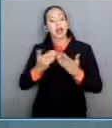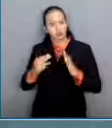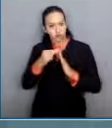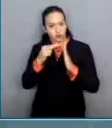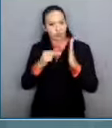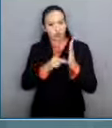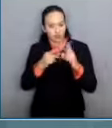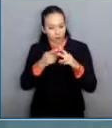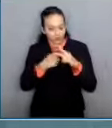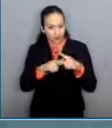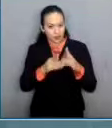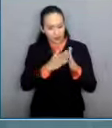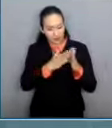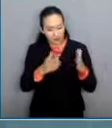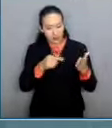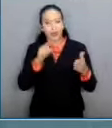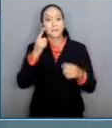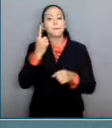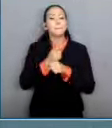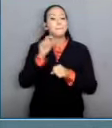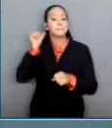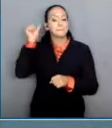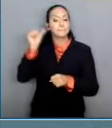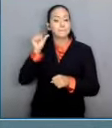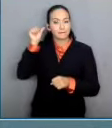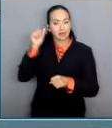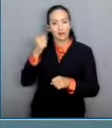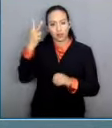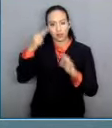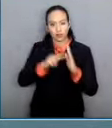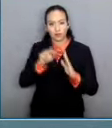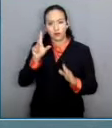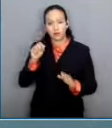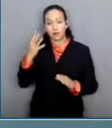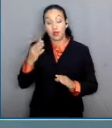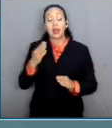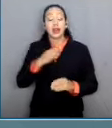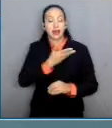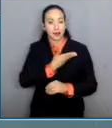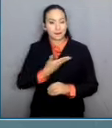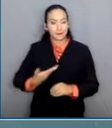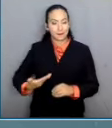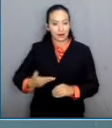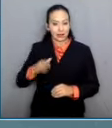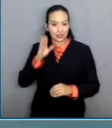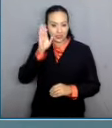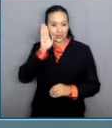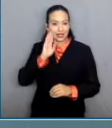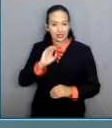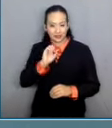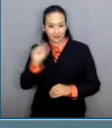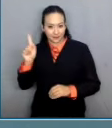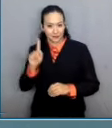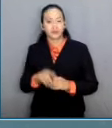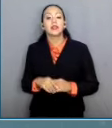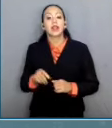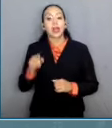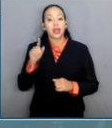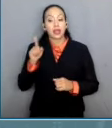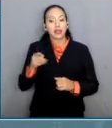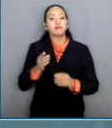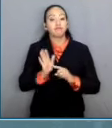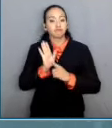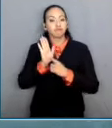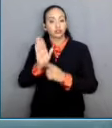el 9 de abril de 2024, la presidenta de la Suprema Corte y del Consejo de la Judicatura Federal dio trámite a un escrito